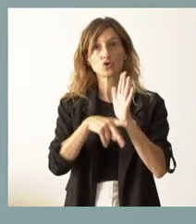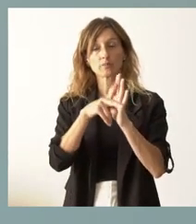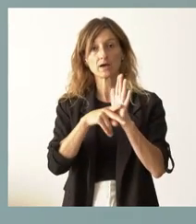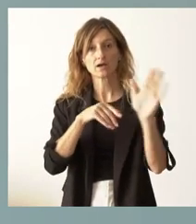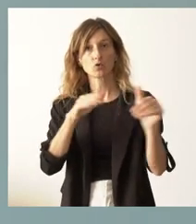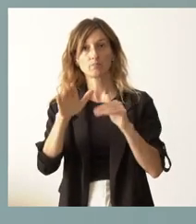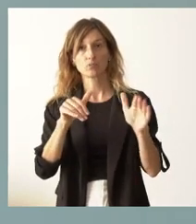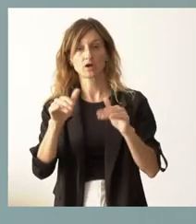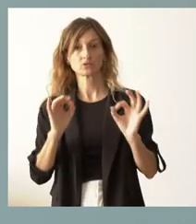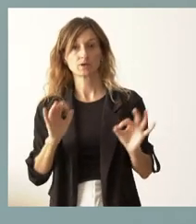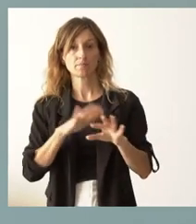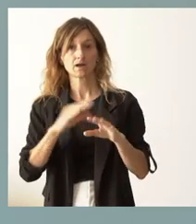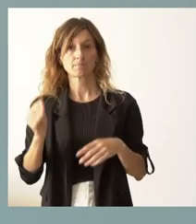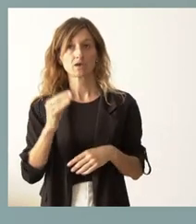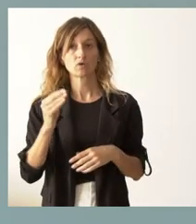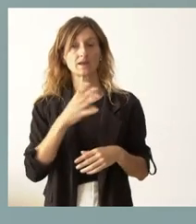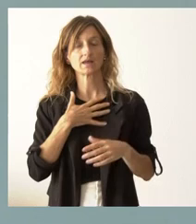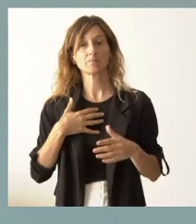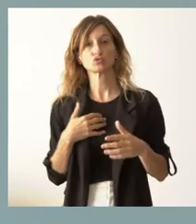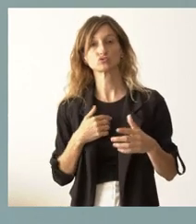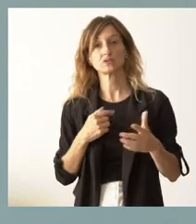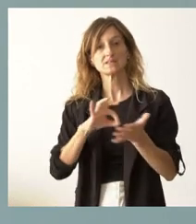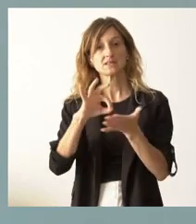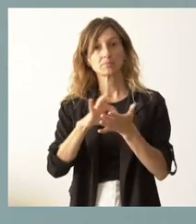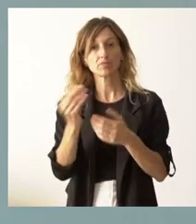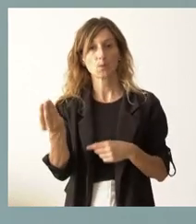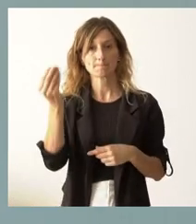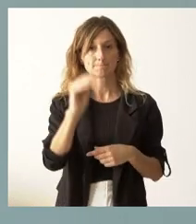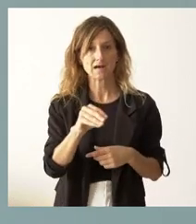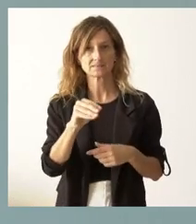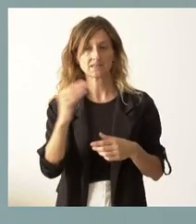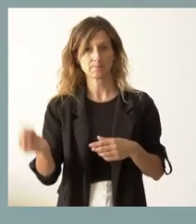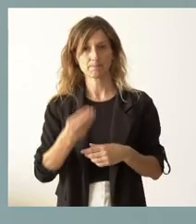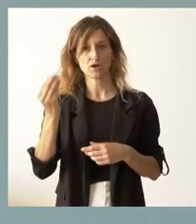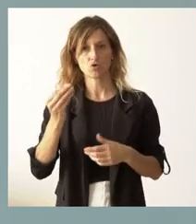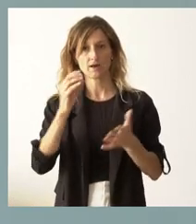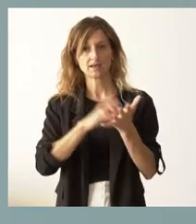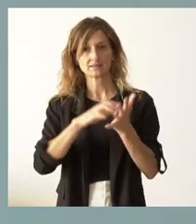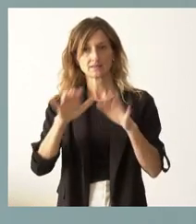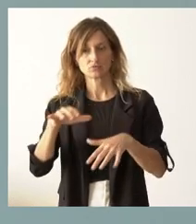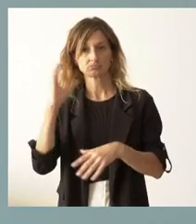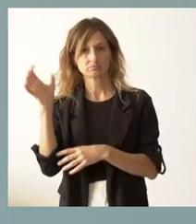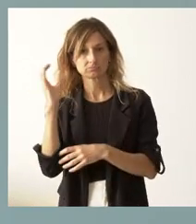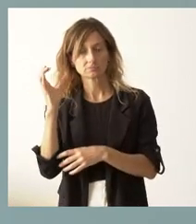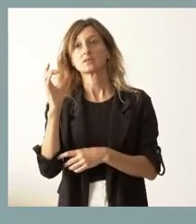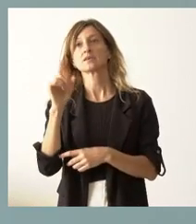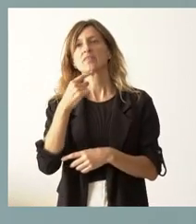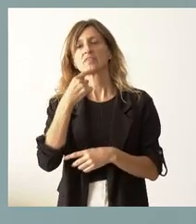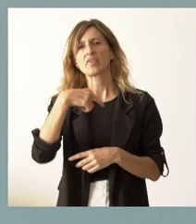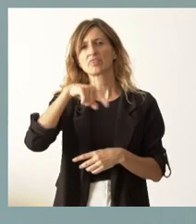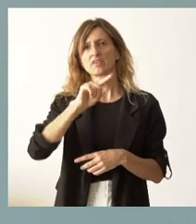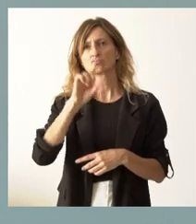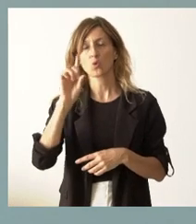de alguna cuestión que pueda ser mejorable, es dotar de más y mejores servicios de transporte sanitario en el conjunto de Castilla y León, con más medios. Creo que eran 101